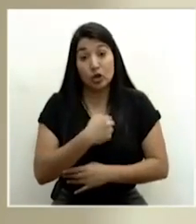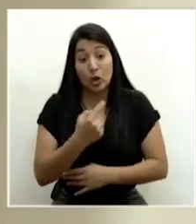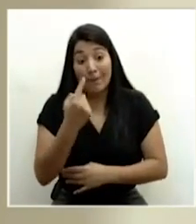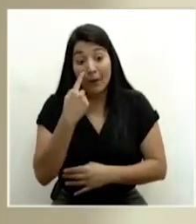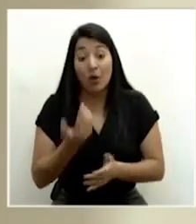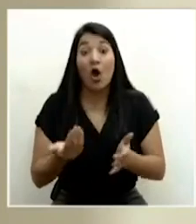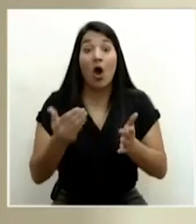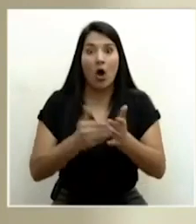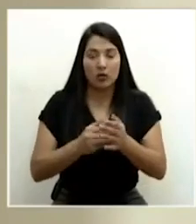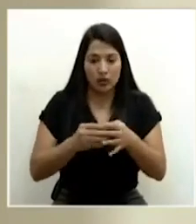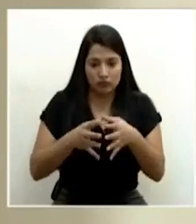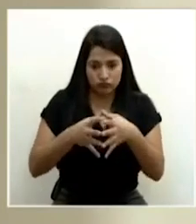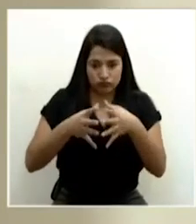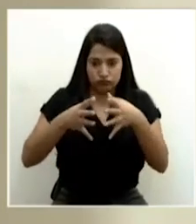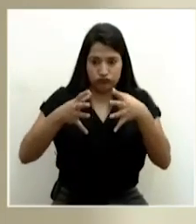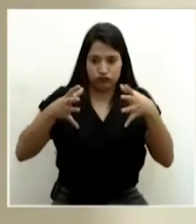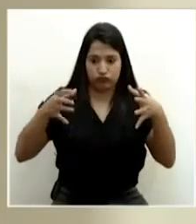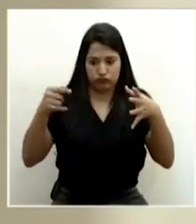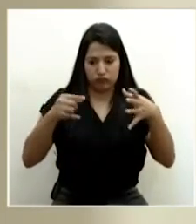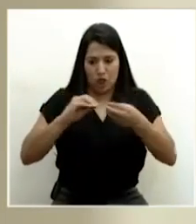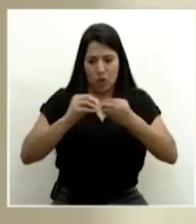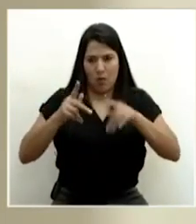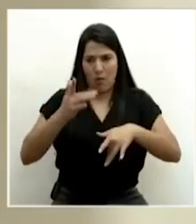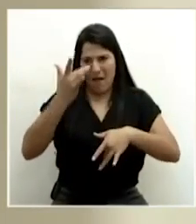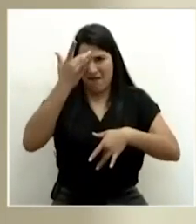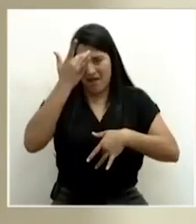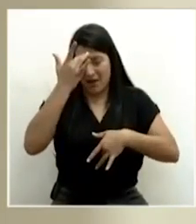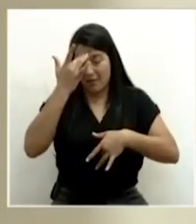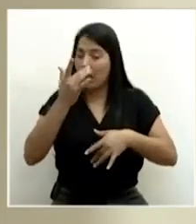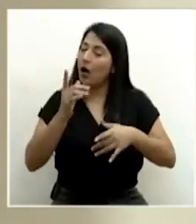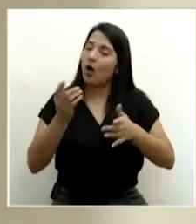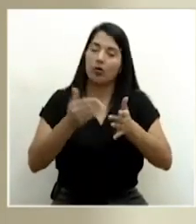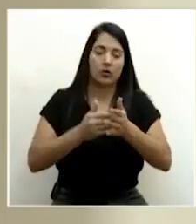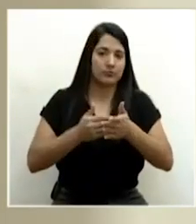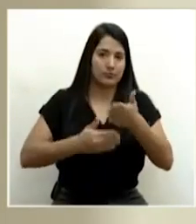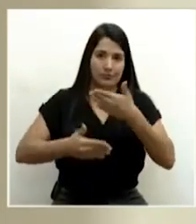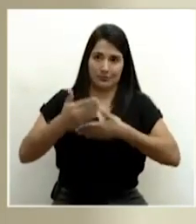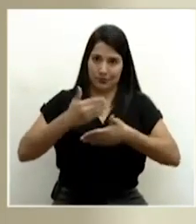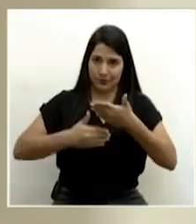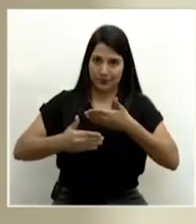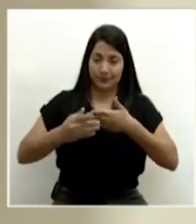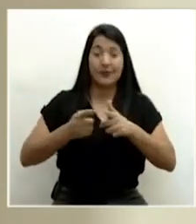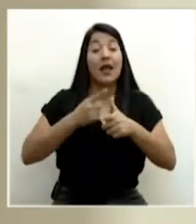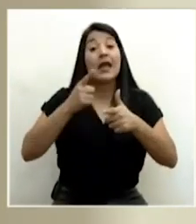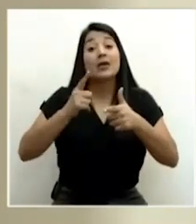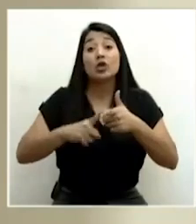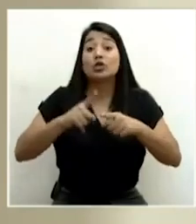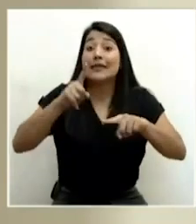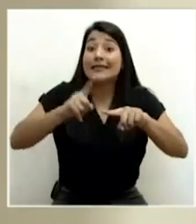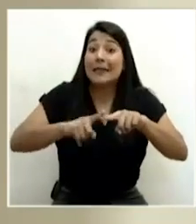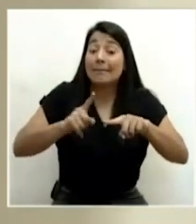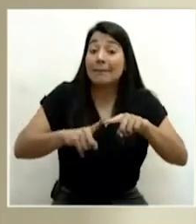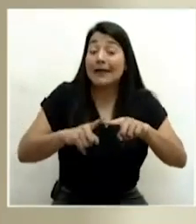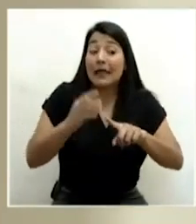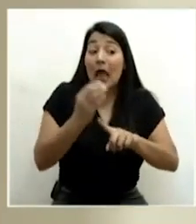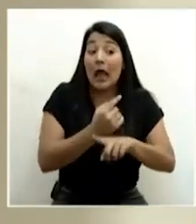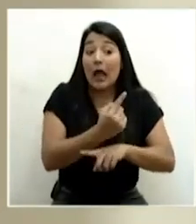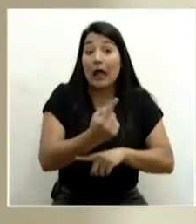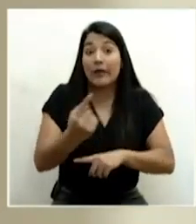vayan incrementando otra vez, pues va a haber que tomar medidas también. Entonces, está en nuestras manos